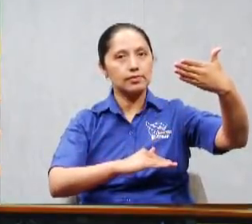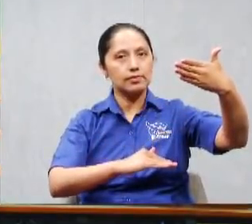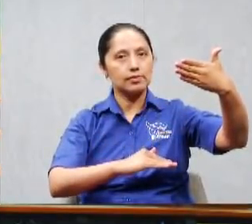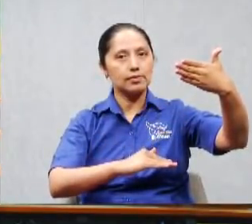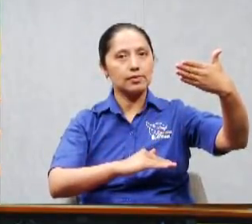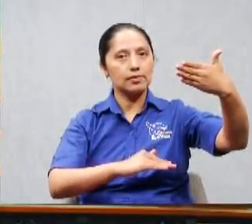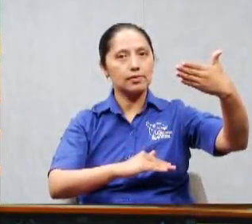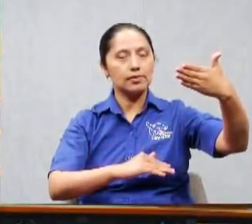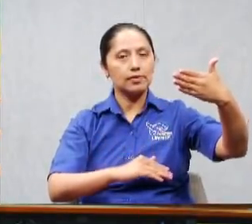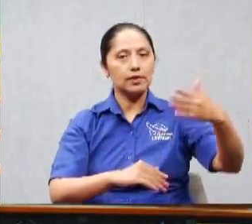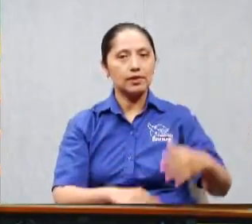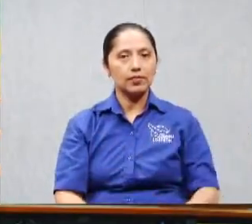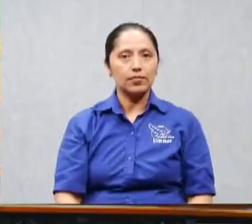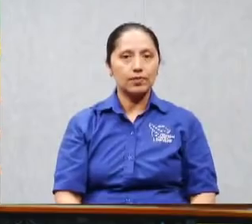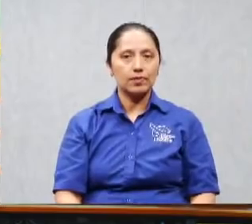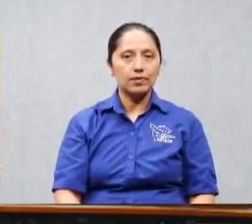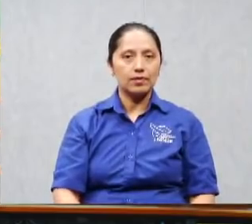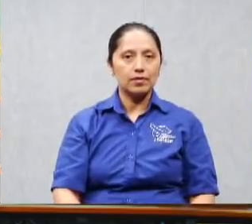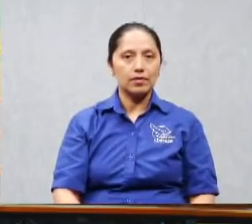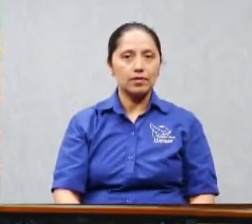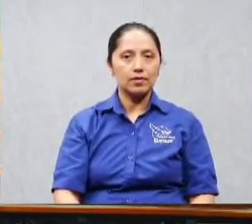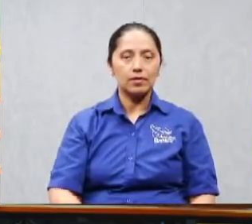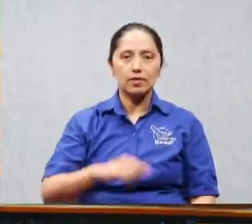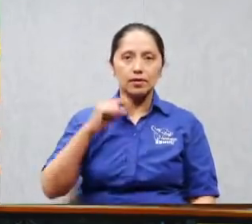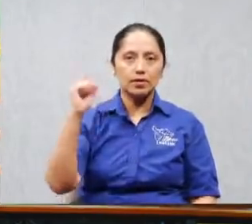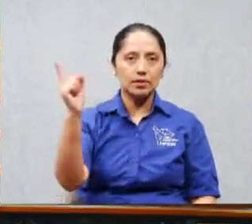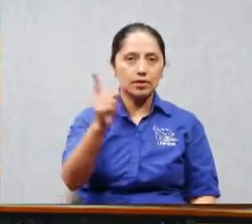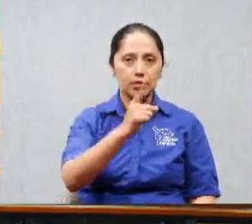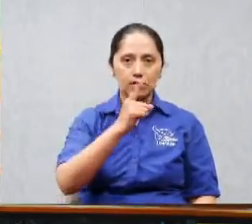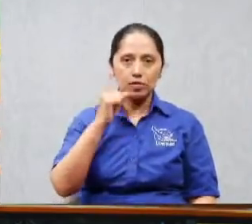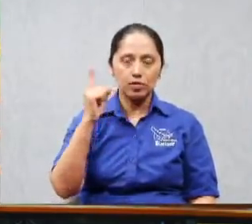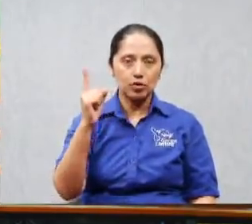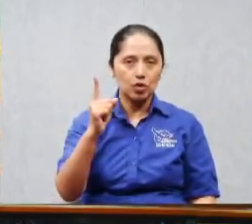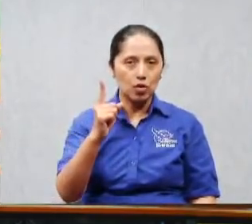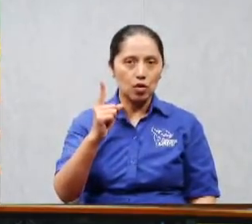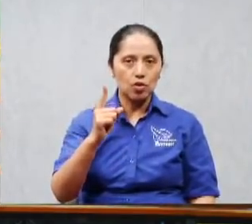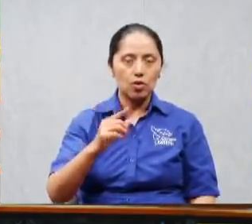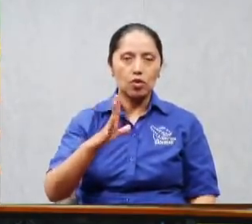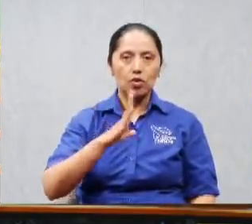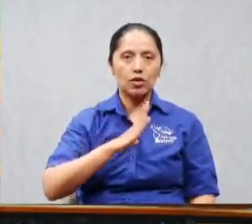letras mayúsculas todo estaba con letras minúsculas mire